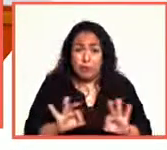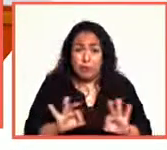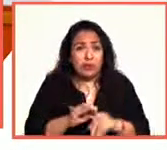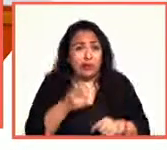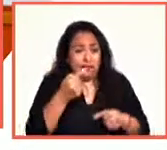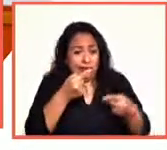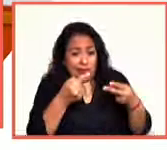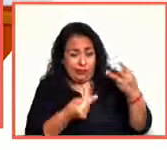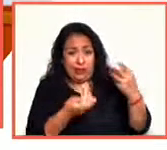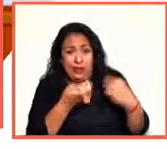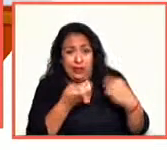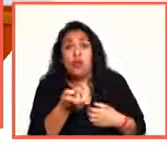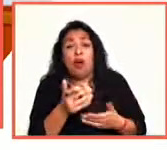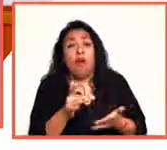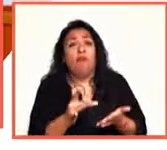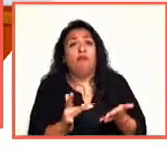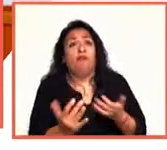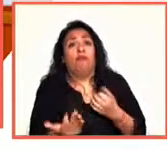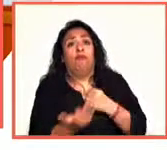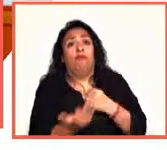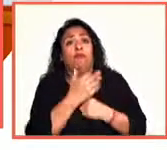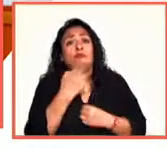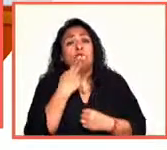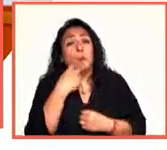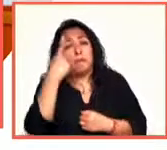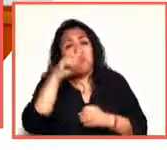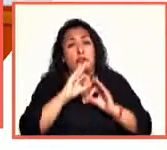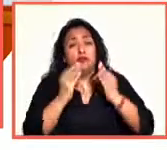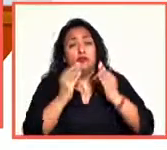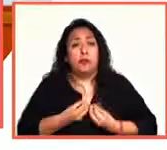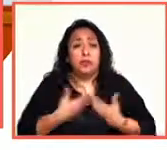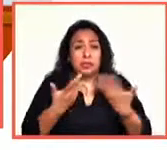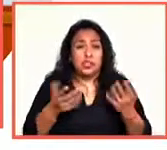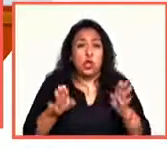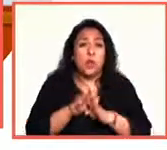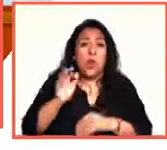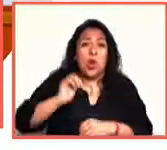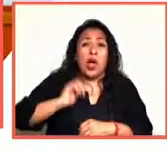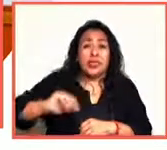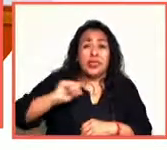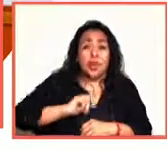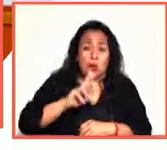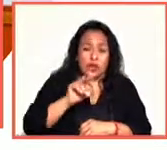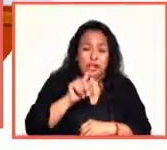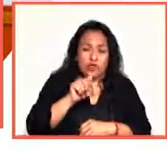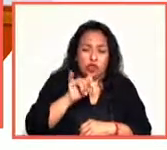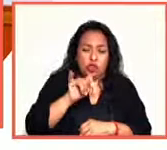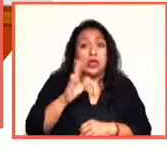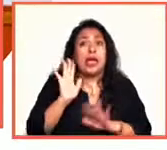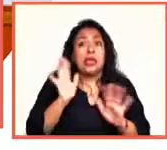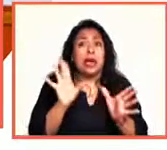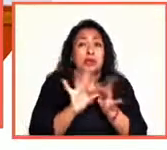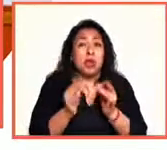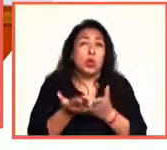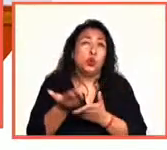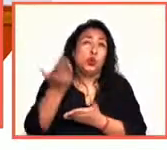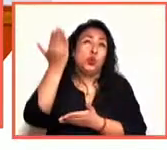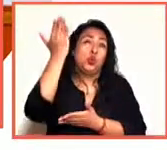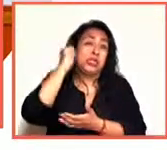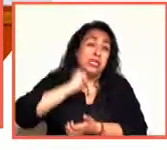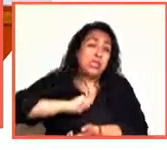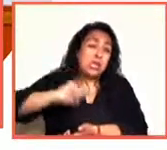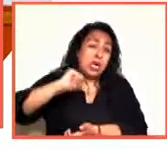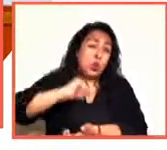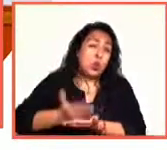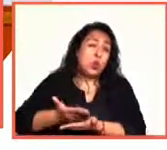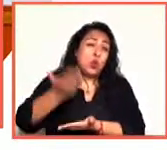porque funcionan en el lenguaje y la manera en que la antigua retórica nos lo explica o nos lo explicó hace un montón de siglos, sigue estando